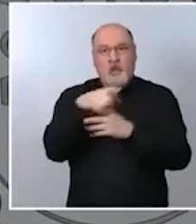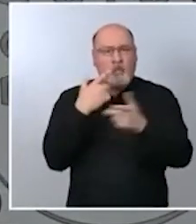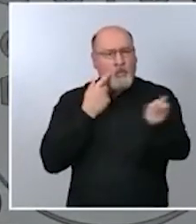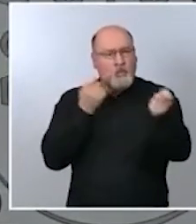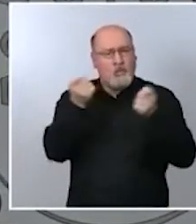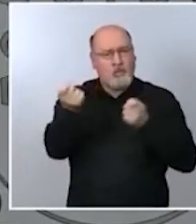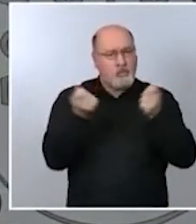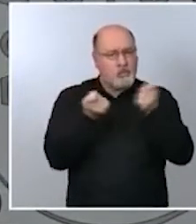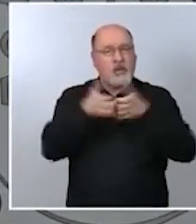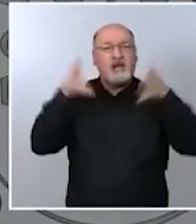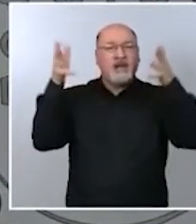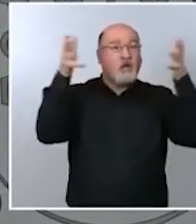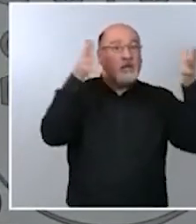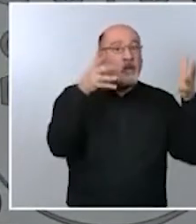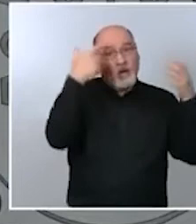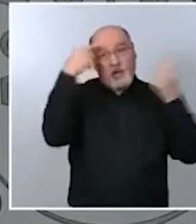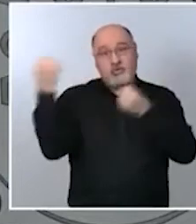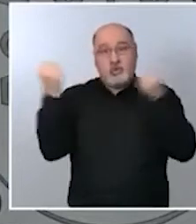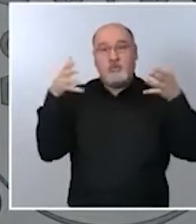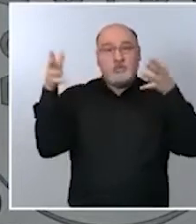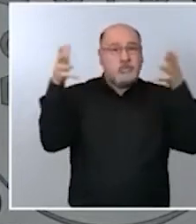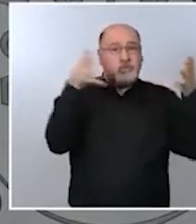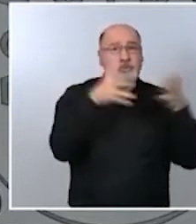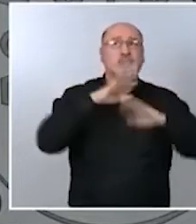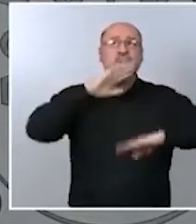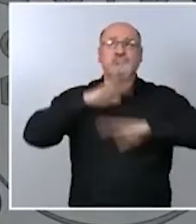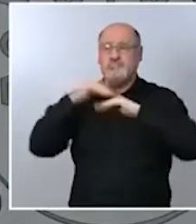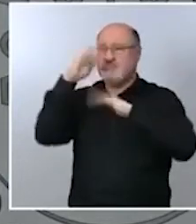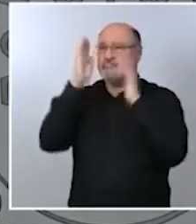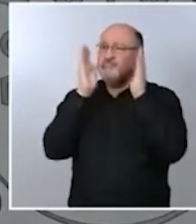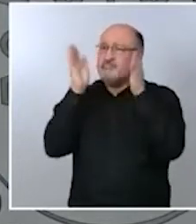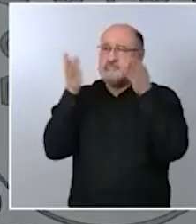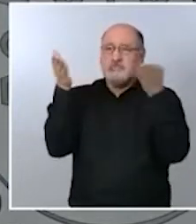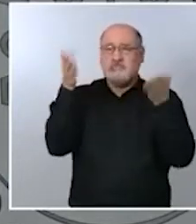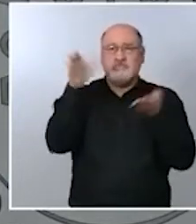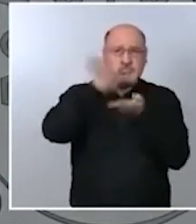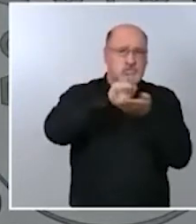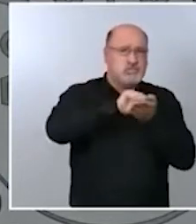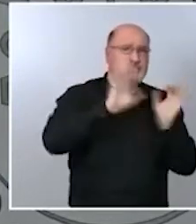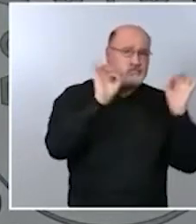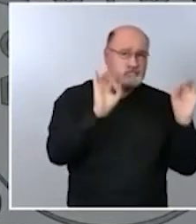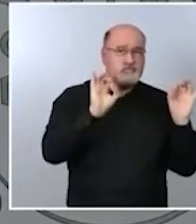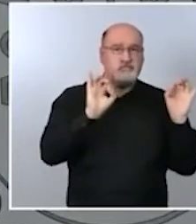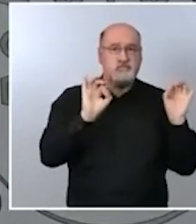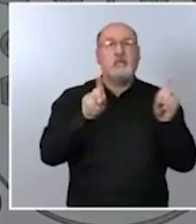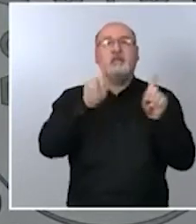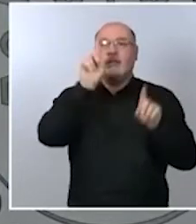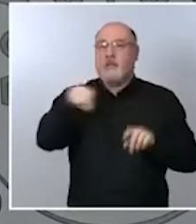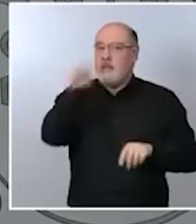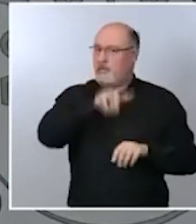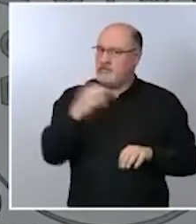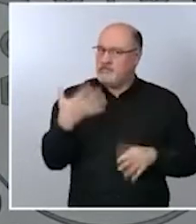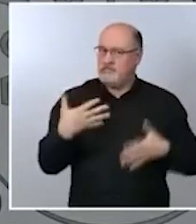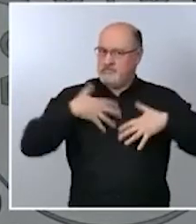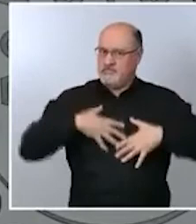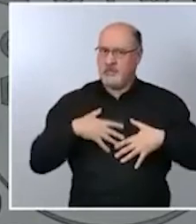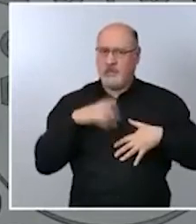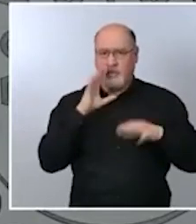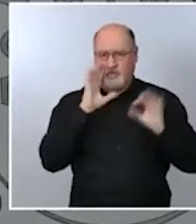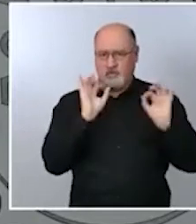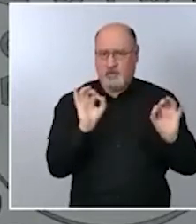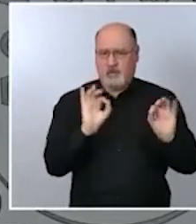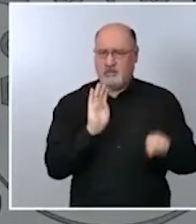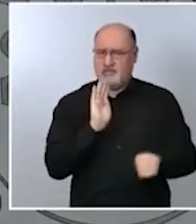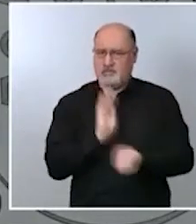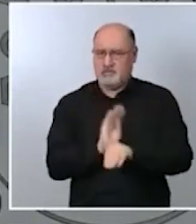recomendaciones que planteen las diferentes autoridades sobre todo mantengamos la prudencia en estos días que a pesar de que no